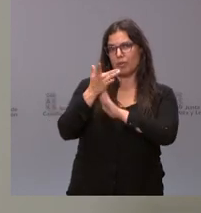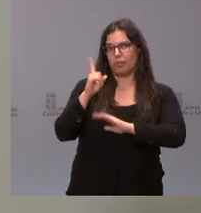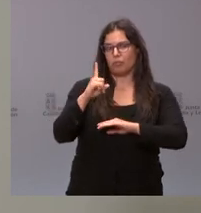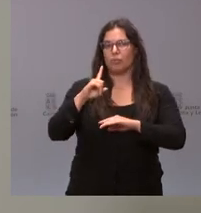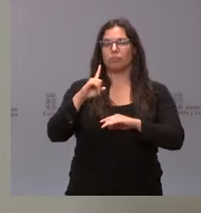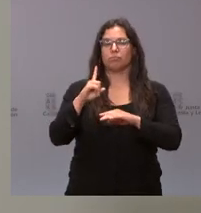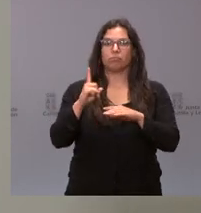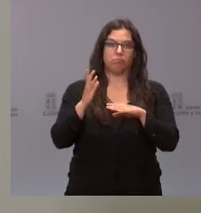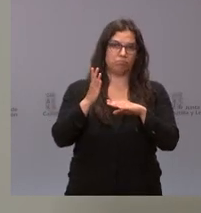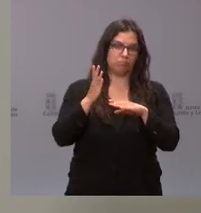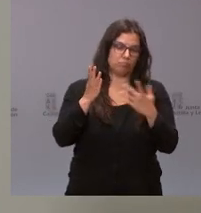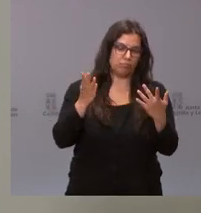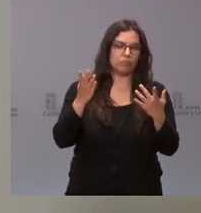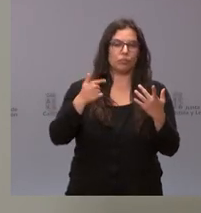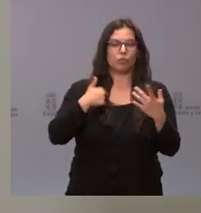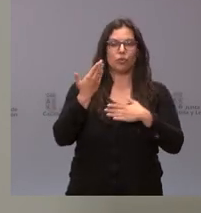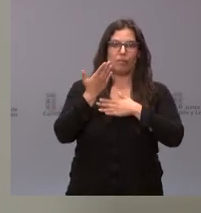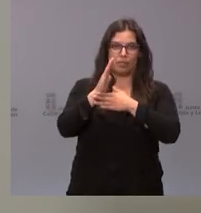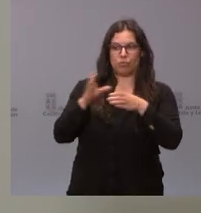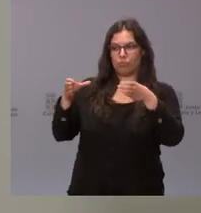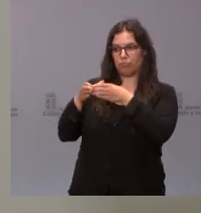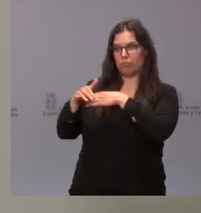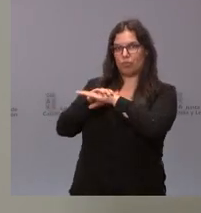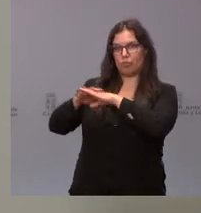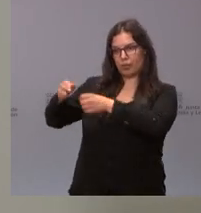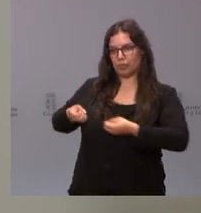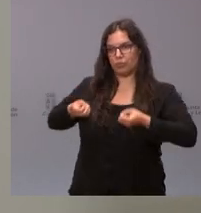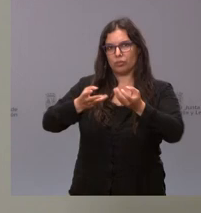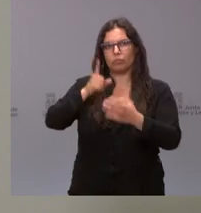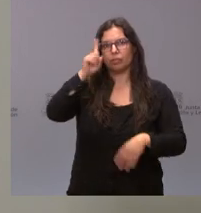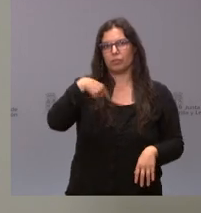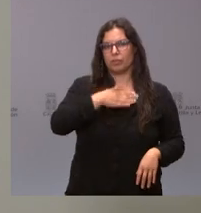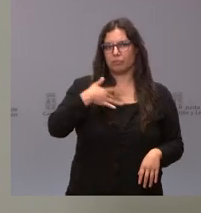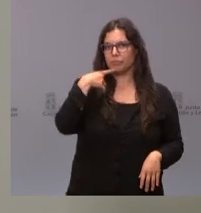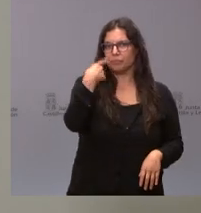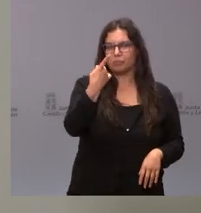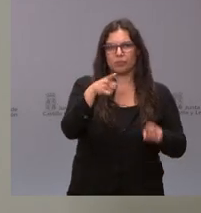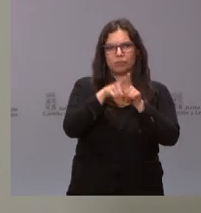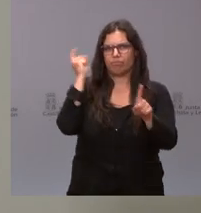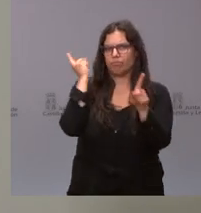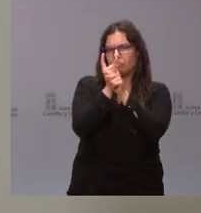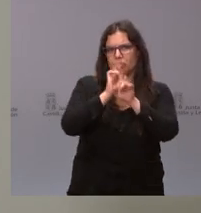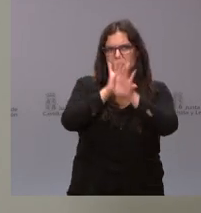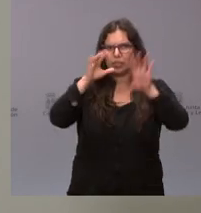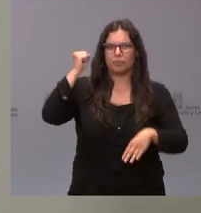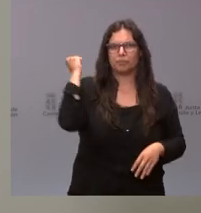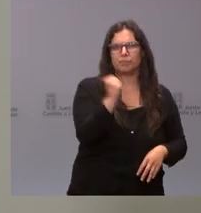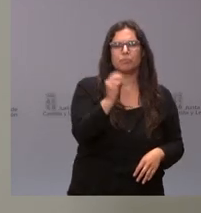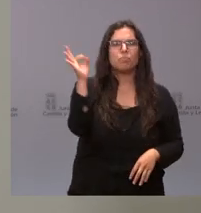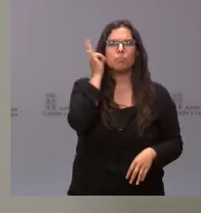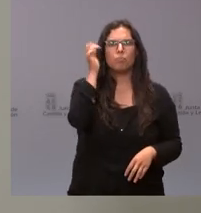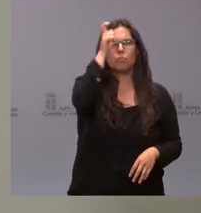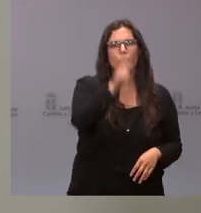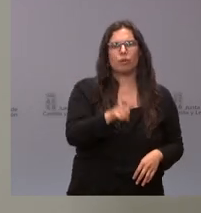y en nombre del Gobierno de la comunidad también aprovecho para condenar firmemente el asesinato de una mujer como